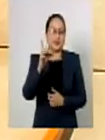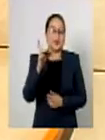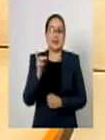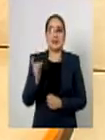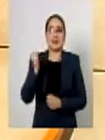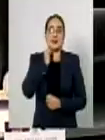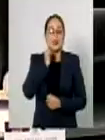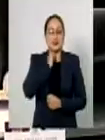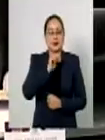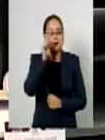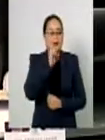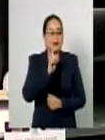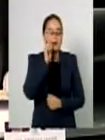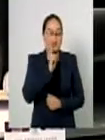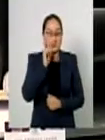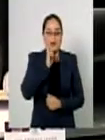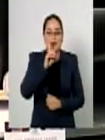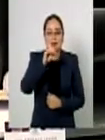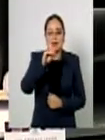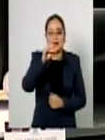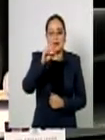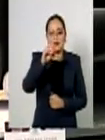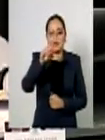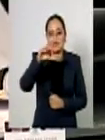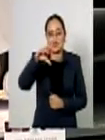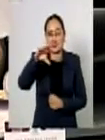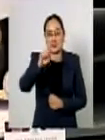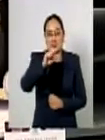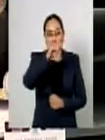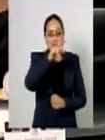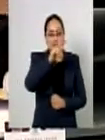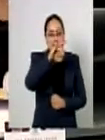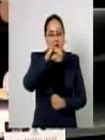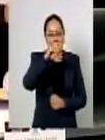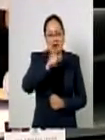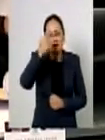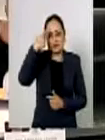Senadora Dolores Padierna Luna, para hablar en contra del dictamen.